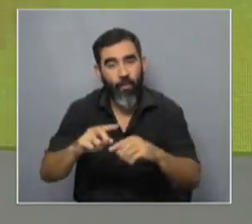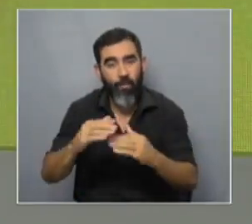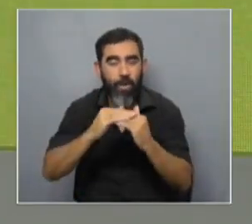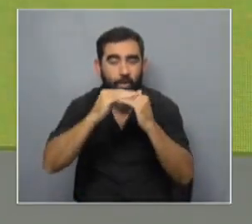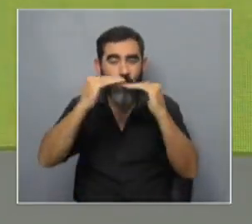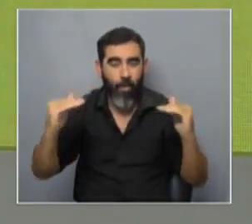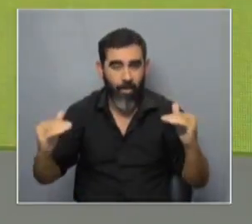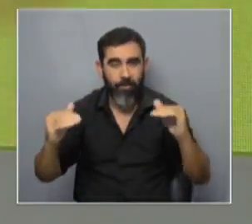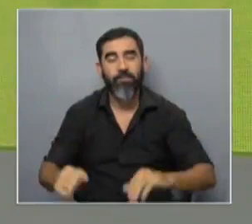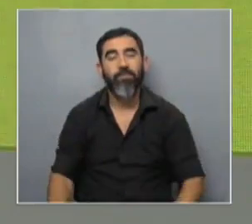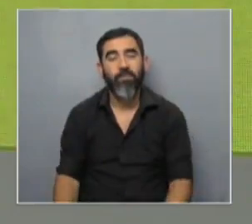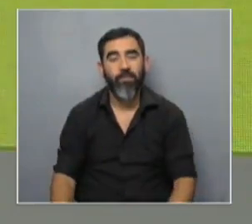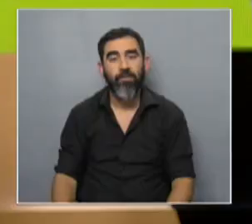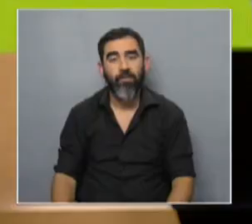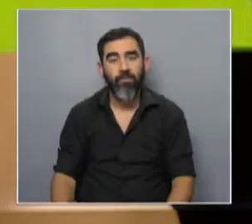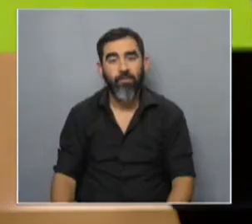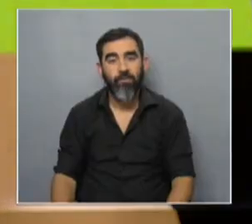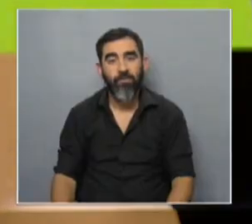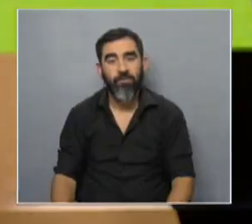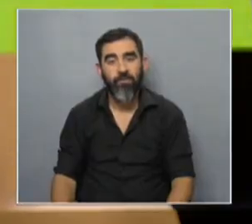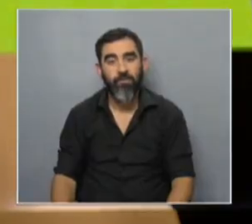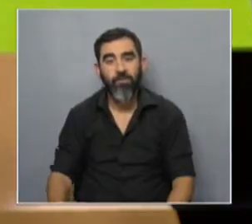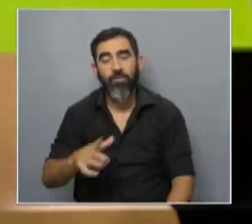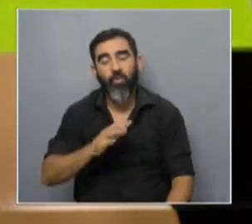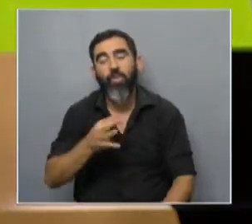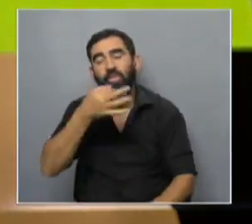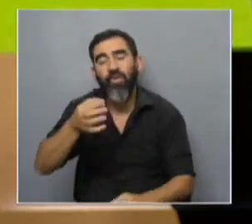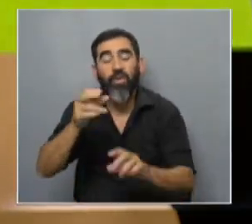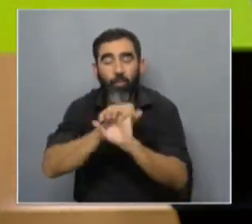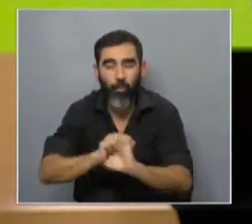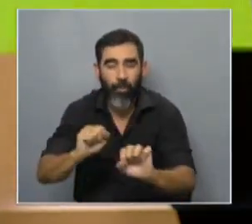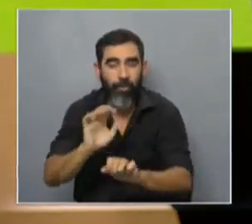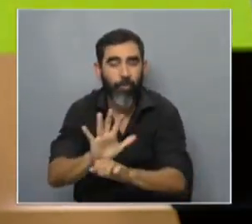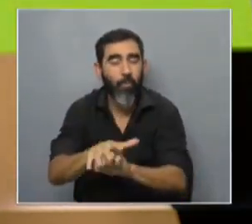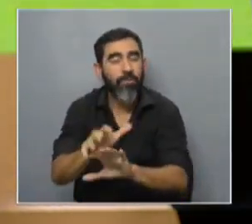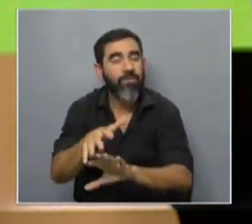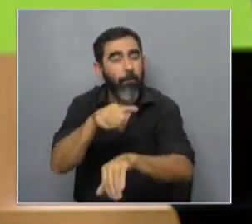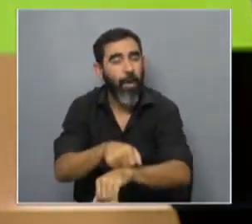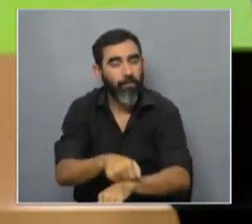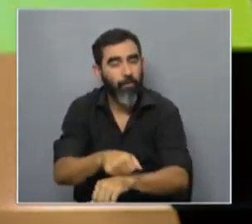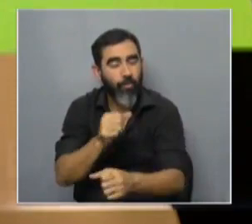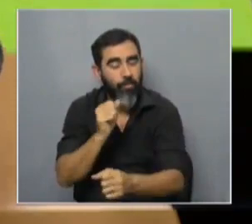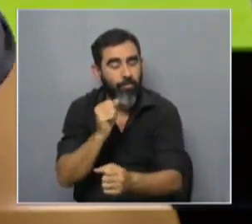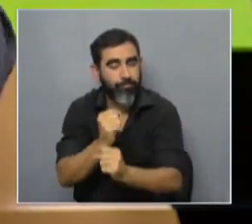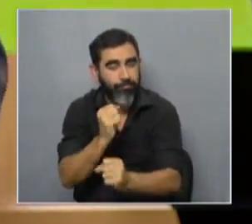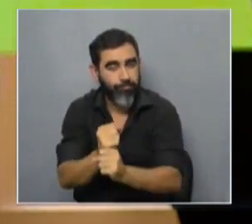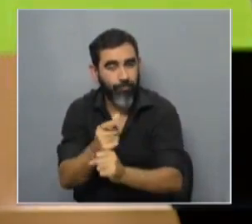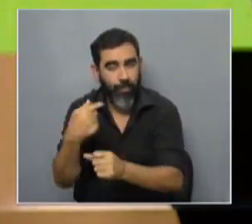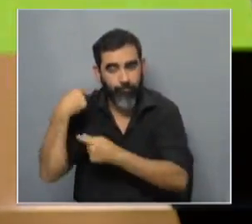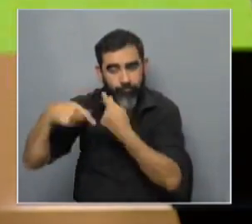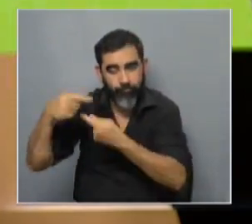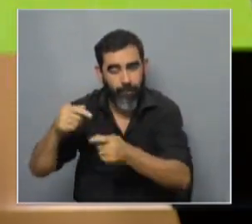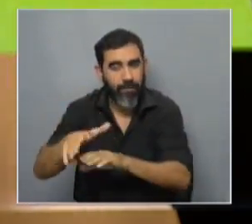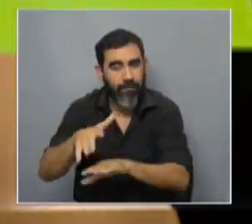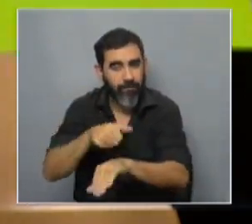normalidad. Está muy bien. Elegí hacer ese comentario de que podría ser zapatero, porque bueno, por un lado su familia tiene una tradición en la industria